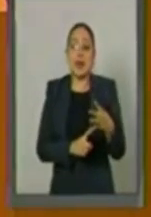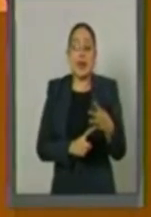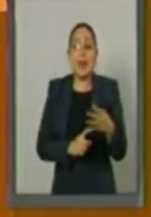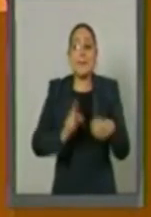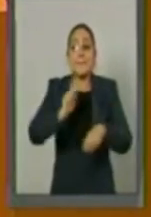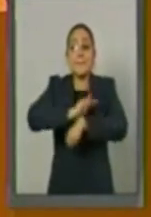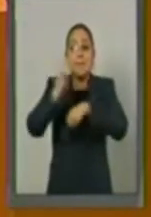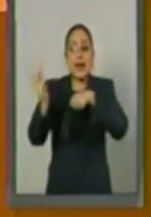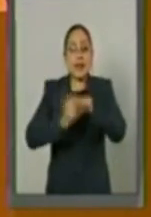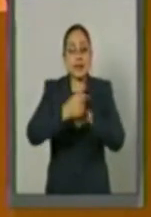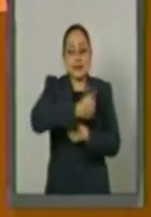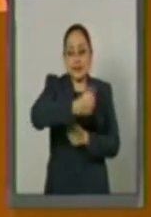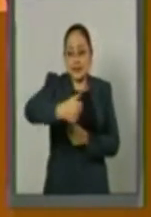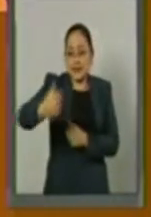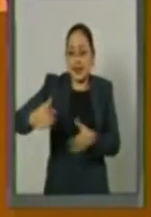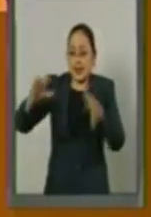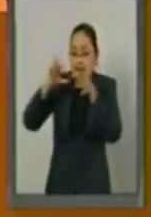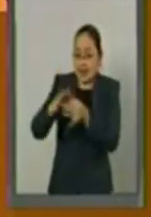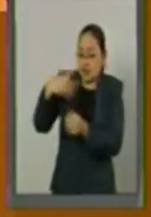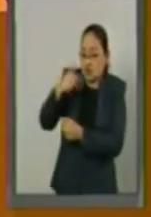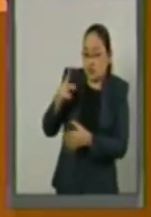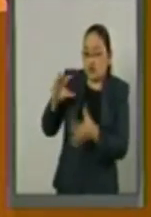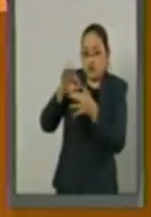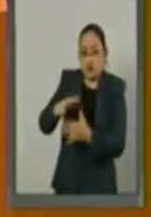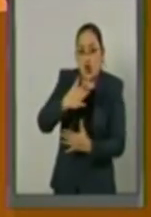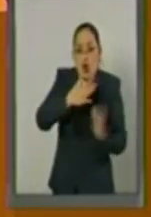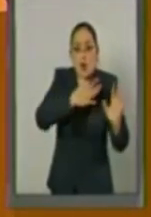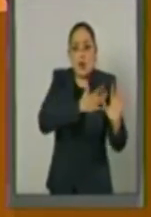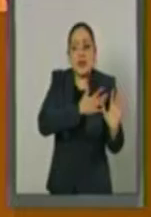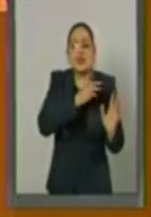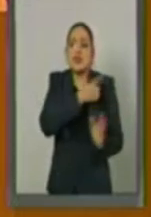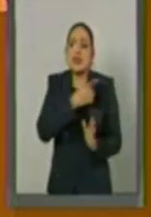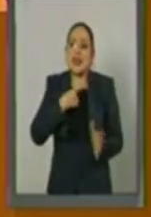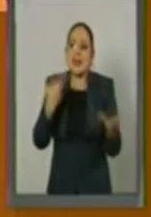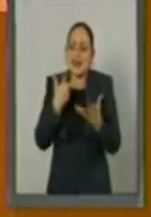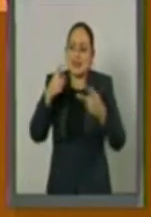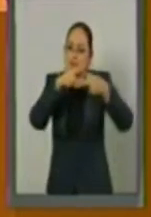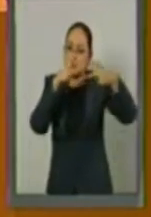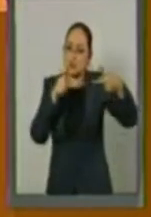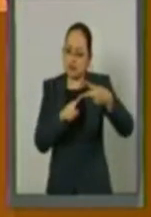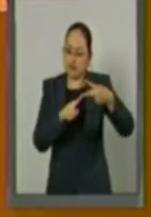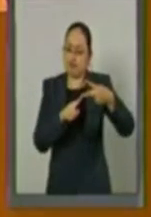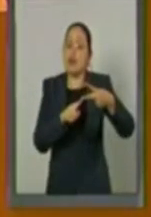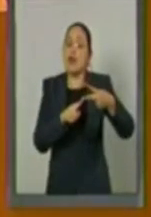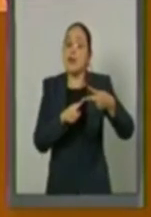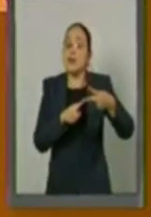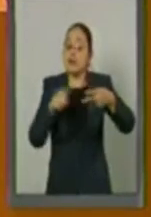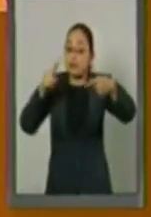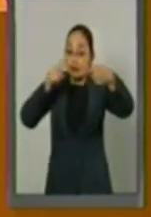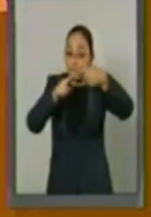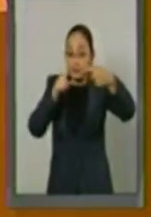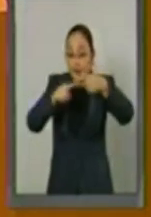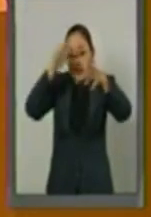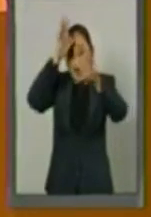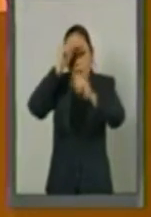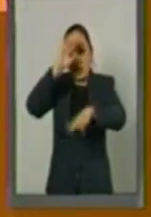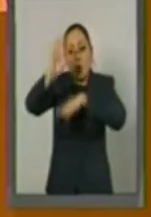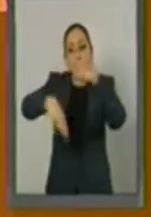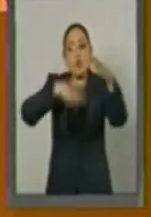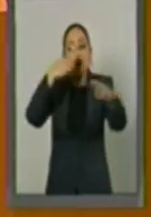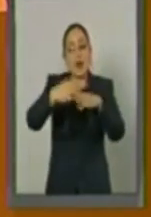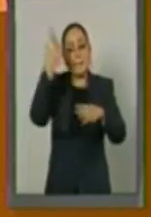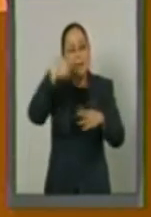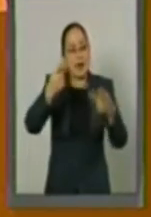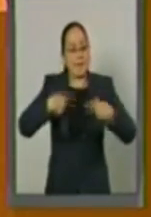Estados, a los Estados miembros a desarrollar dos pactos. El primero, el Pacto Mundial para la